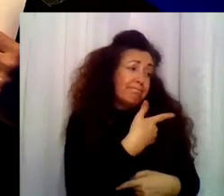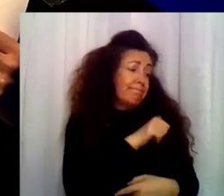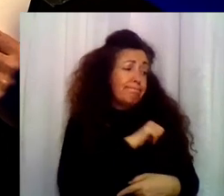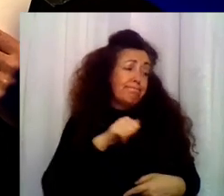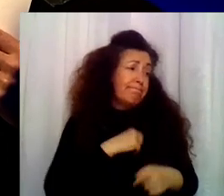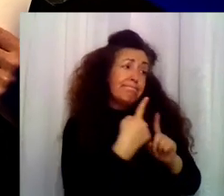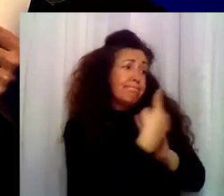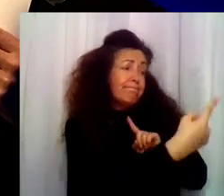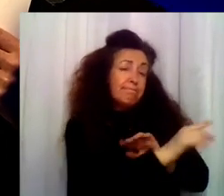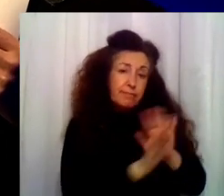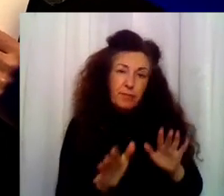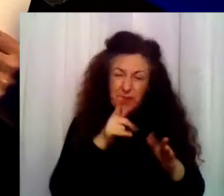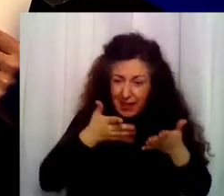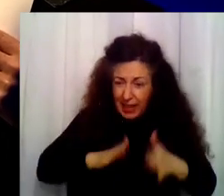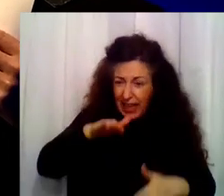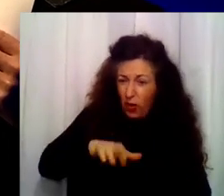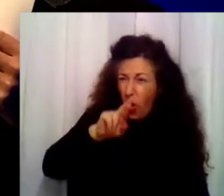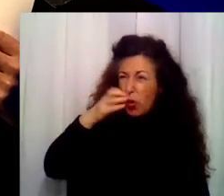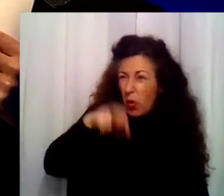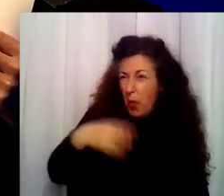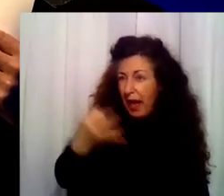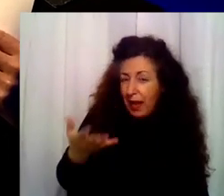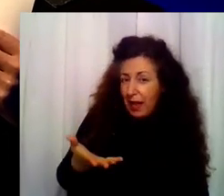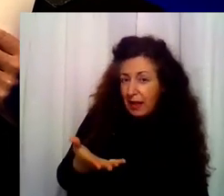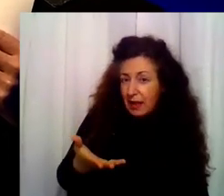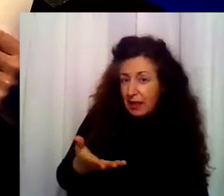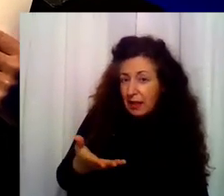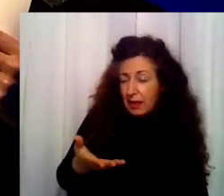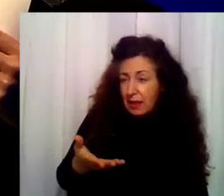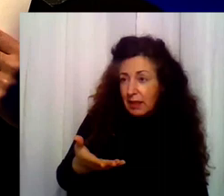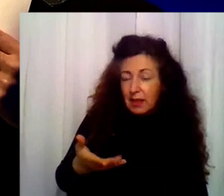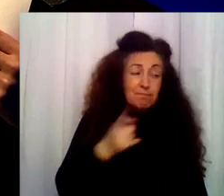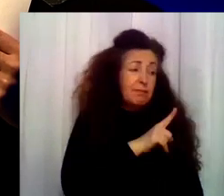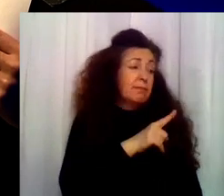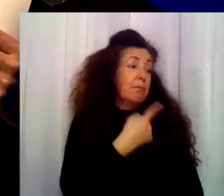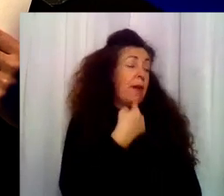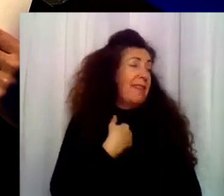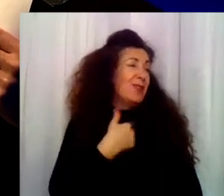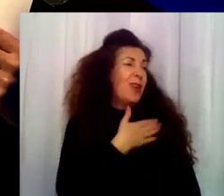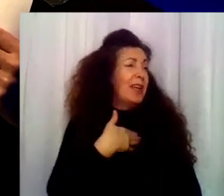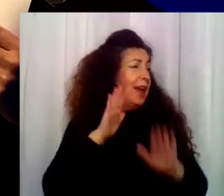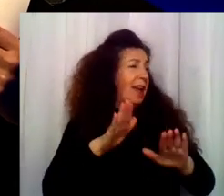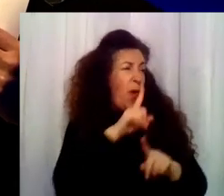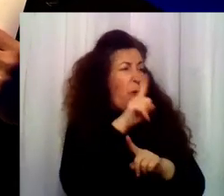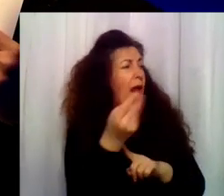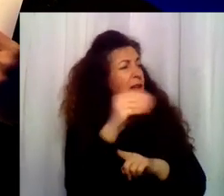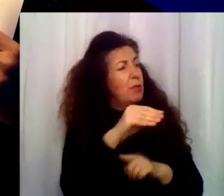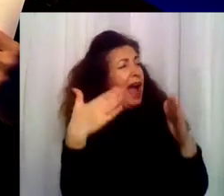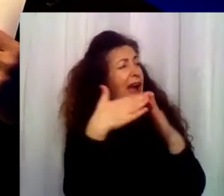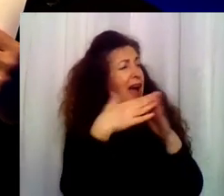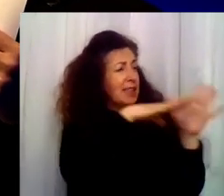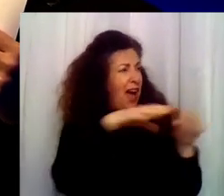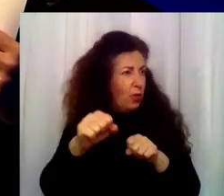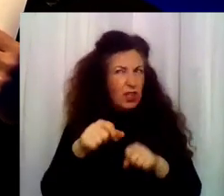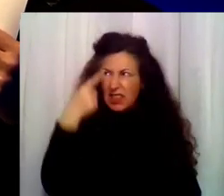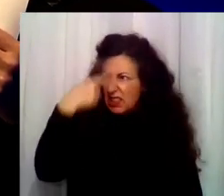¿Y... ¿Y Rubén? Rubén no lo notará. Se queda el próximo año en la casa de acogida. ¿Por qué lo sabes? Me lo